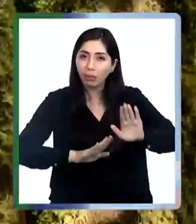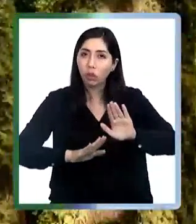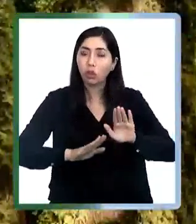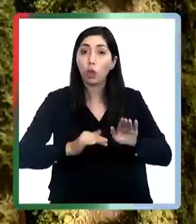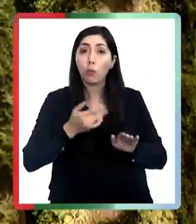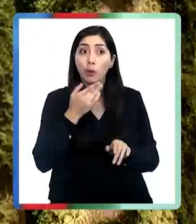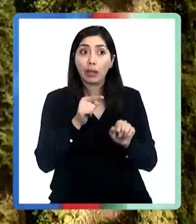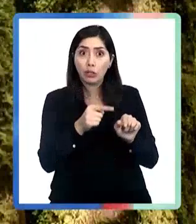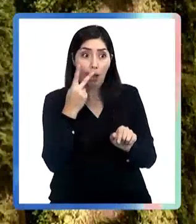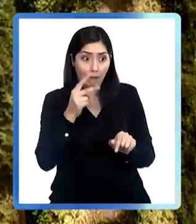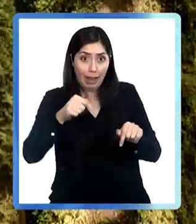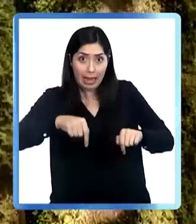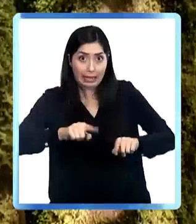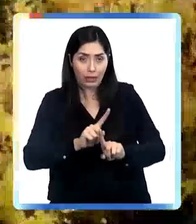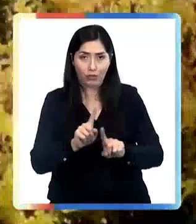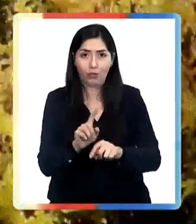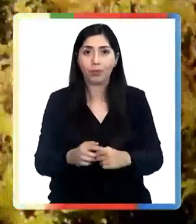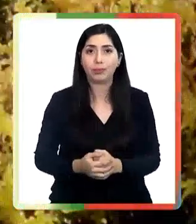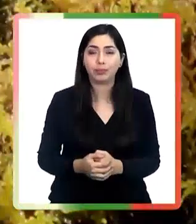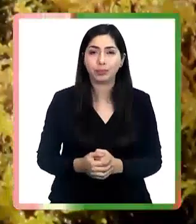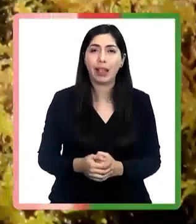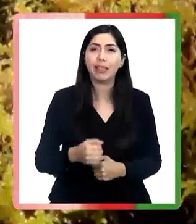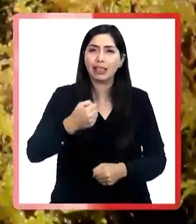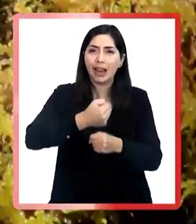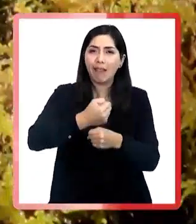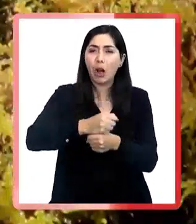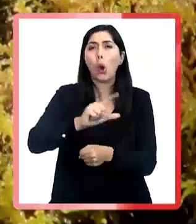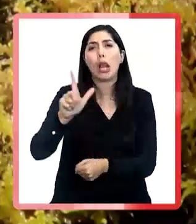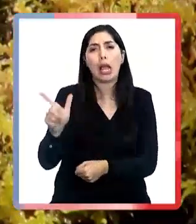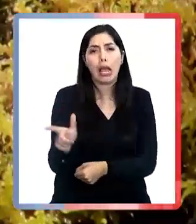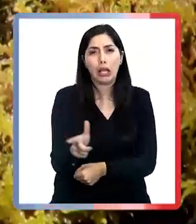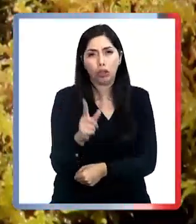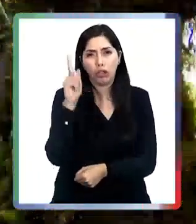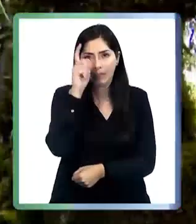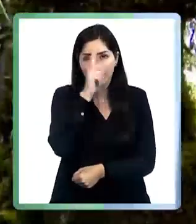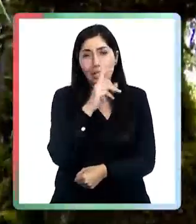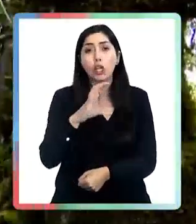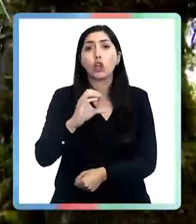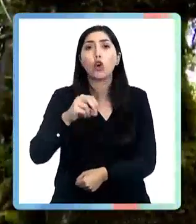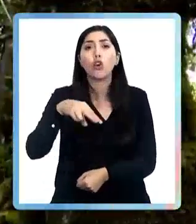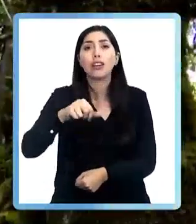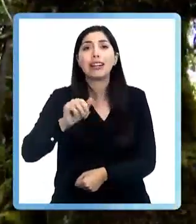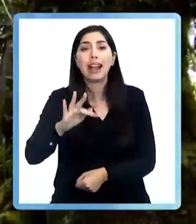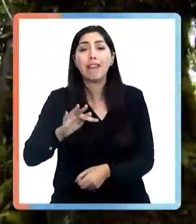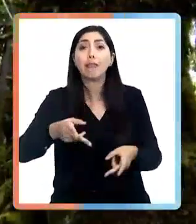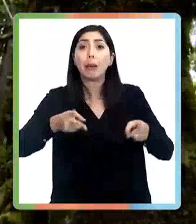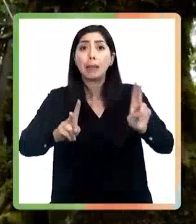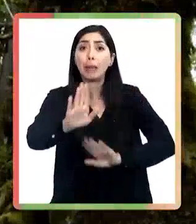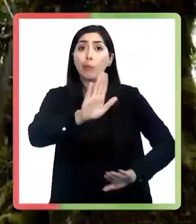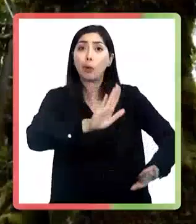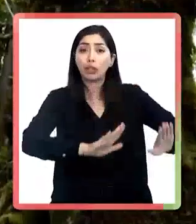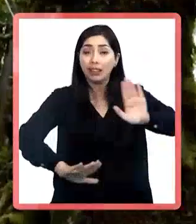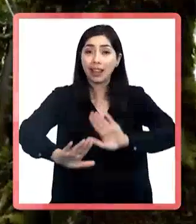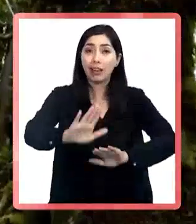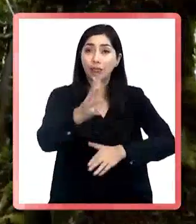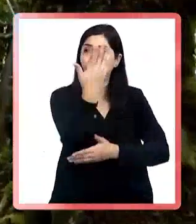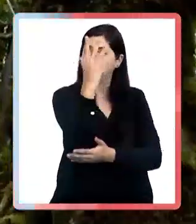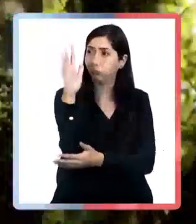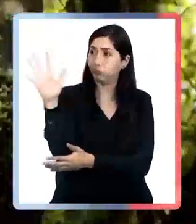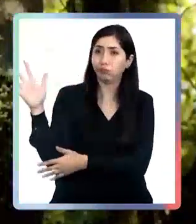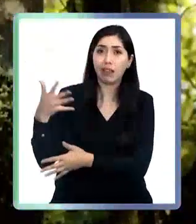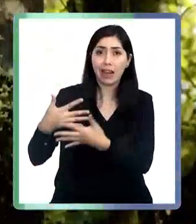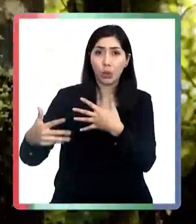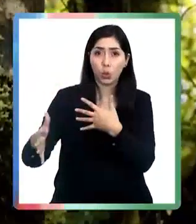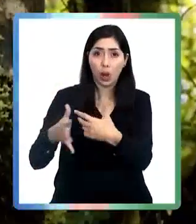eso no se ve acá. El lento y difícil trabajo de recuperación de CONAF está permitiendo proteger el corredor biológico